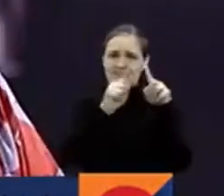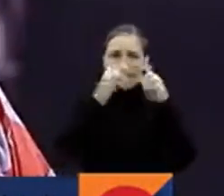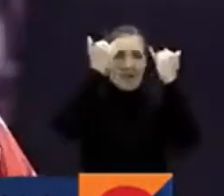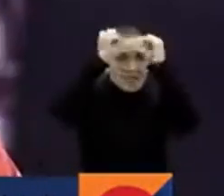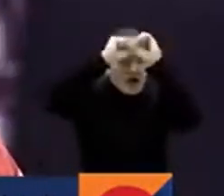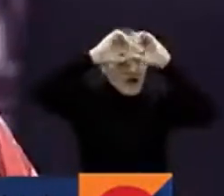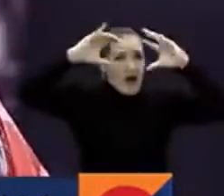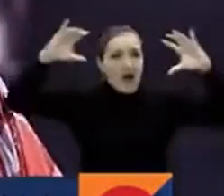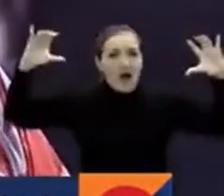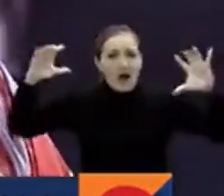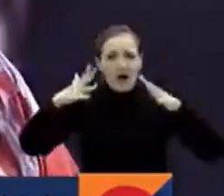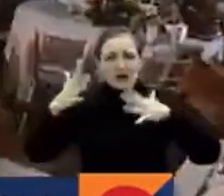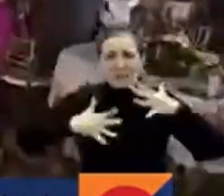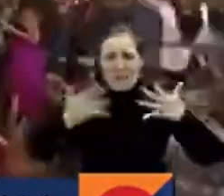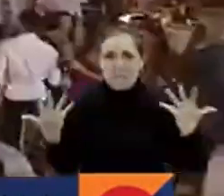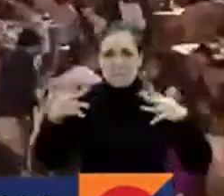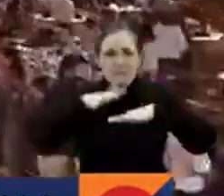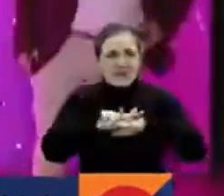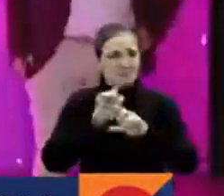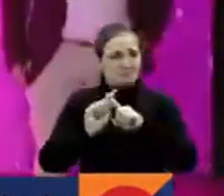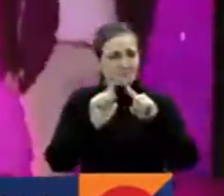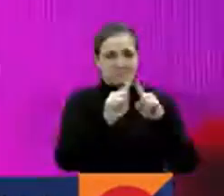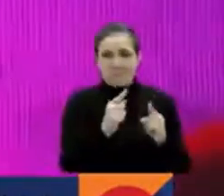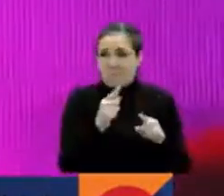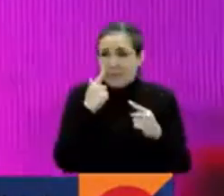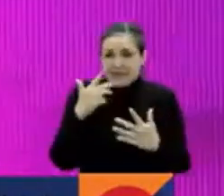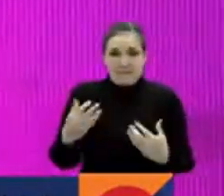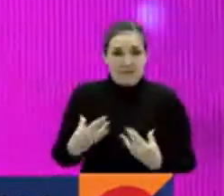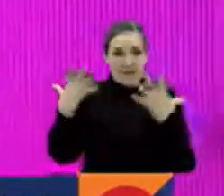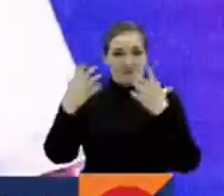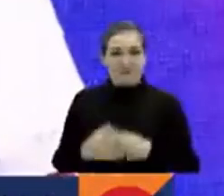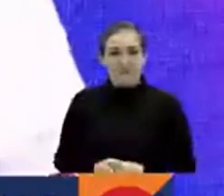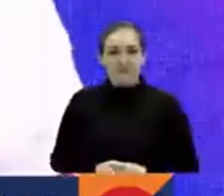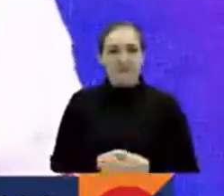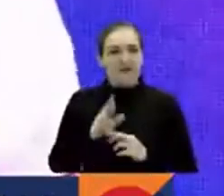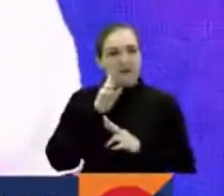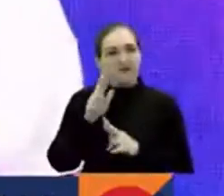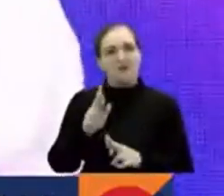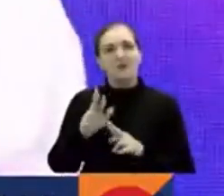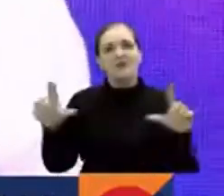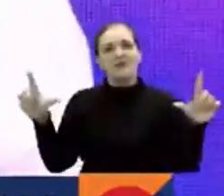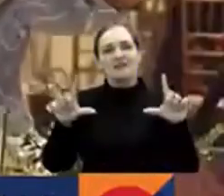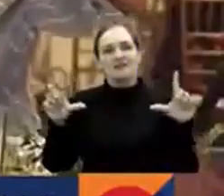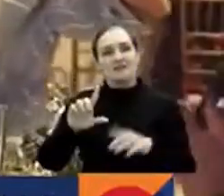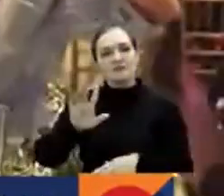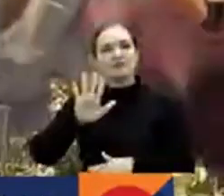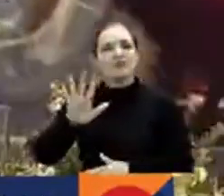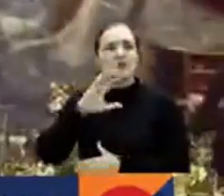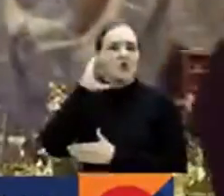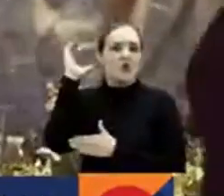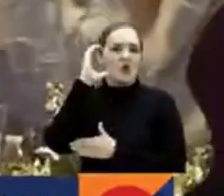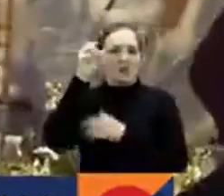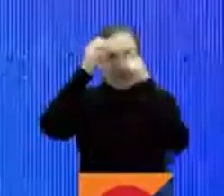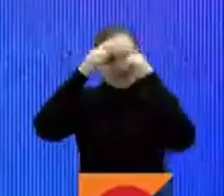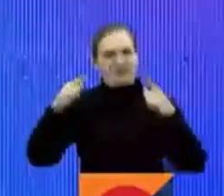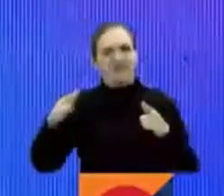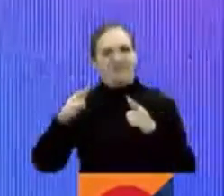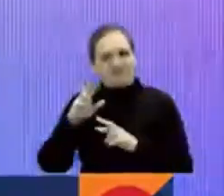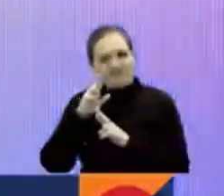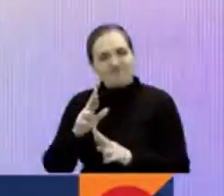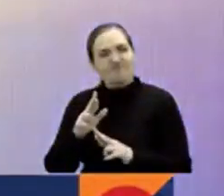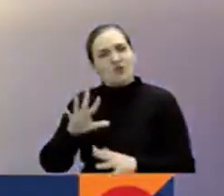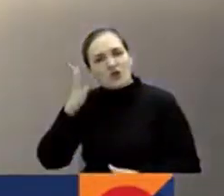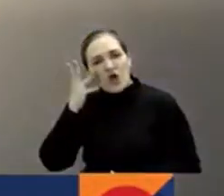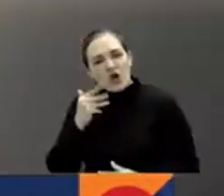imaginación y que parece que estuvieran vivos. Reconocimiento a la Televisión Pública de Colombia que trabaja todos los días por llevar contenidos